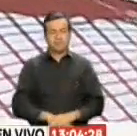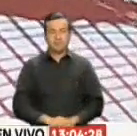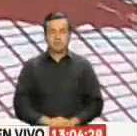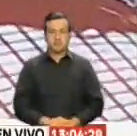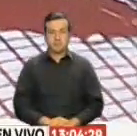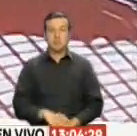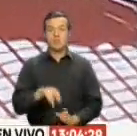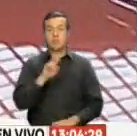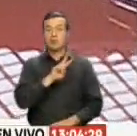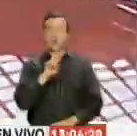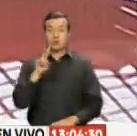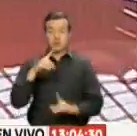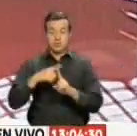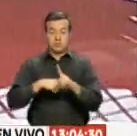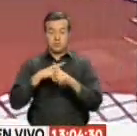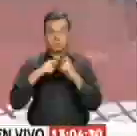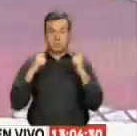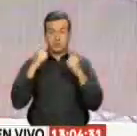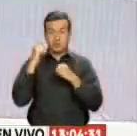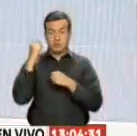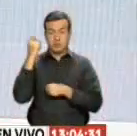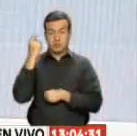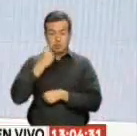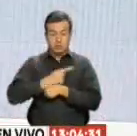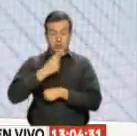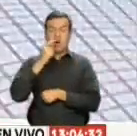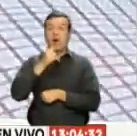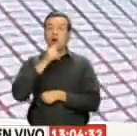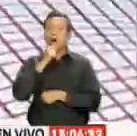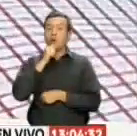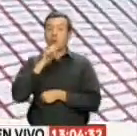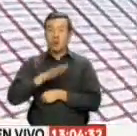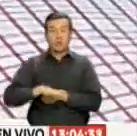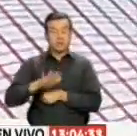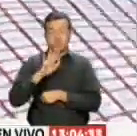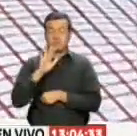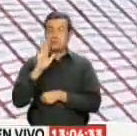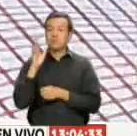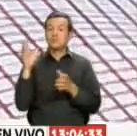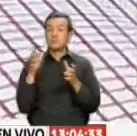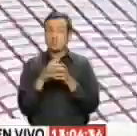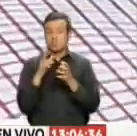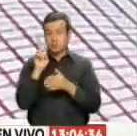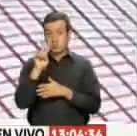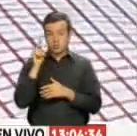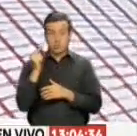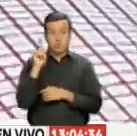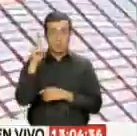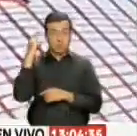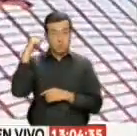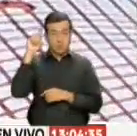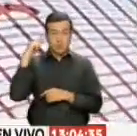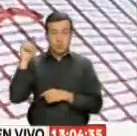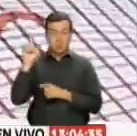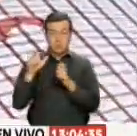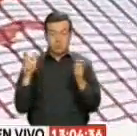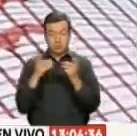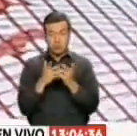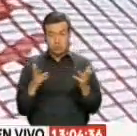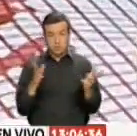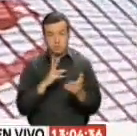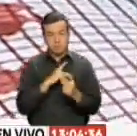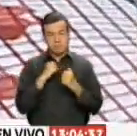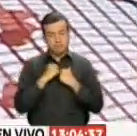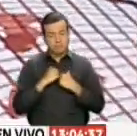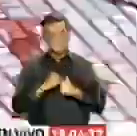Este 22 de marzo a nivel mundial se conmemora el Día del Agua. En el planeta alrededor de 2,1 billones de seres humanos sufren